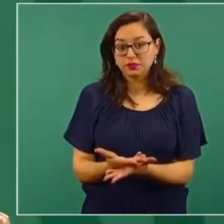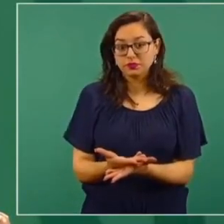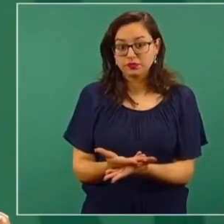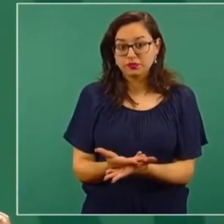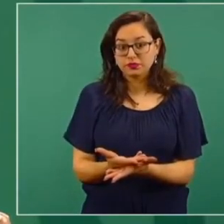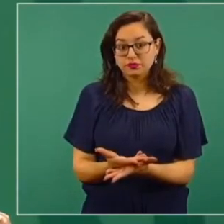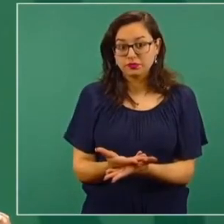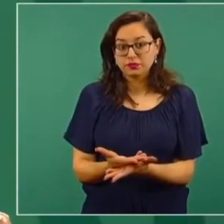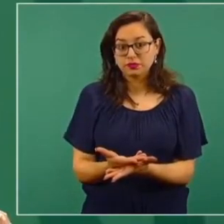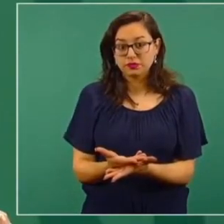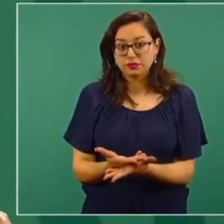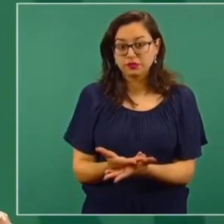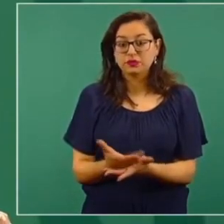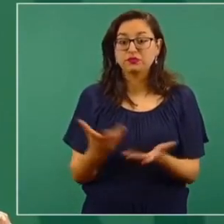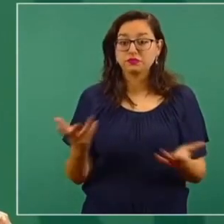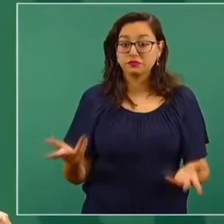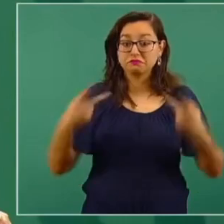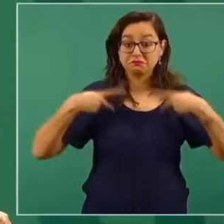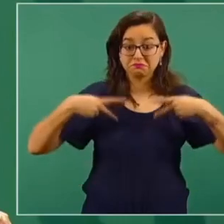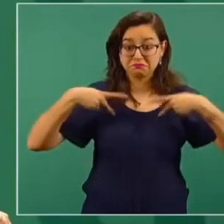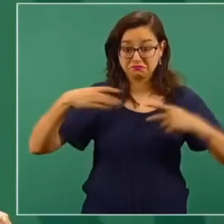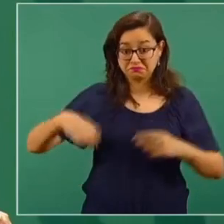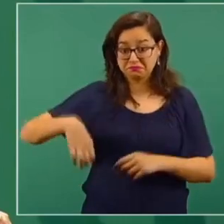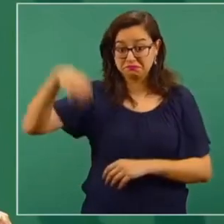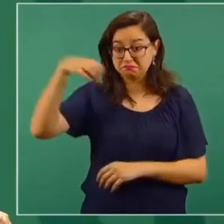terminando de vacunar a todos los adultos mayores